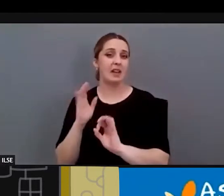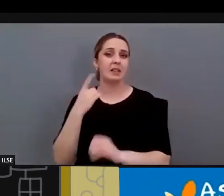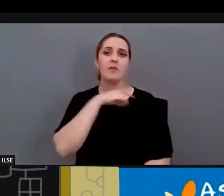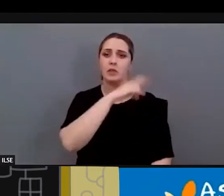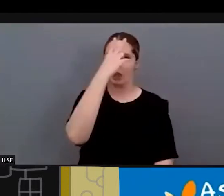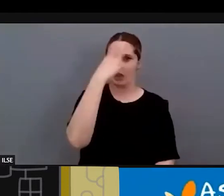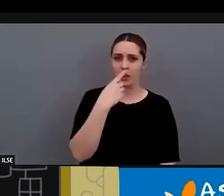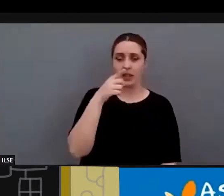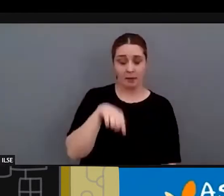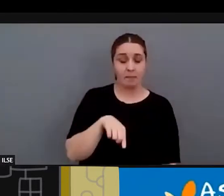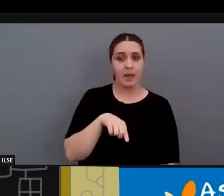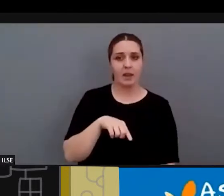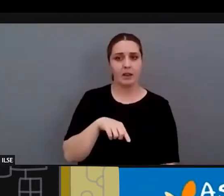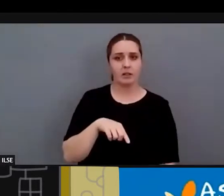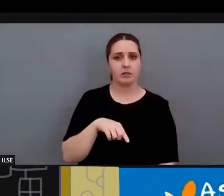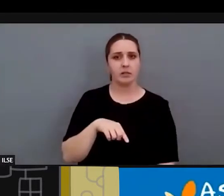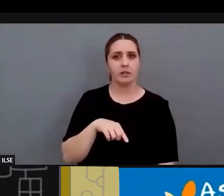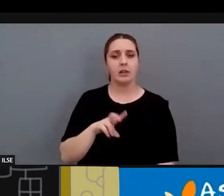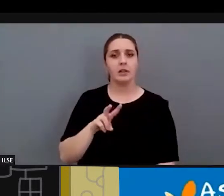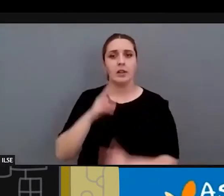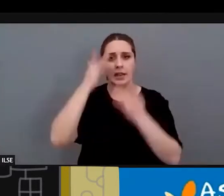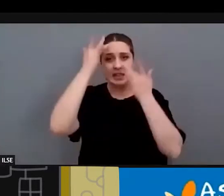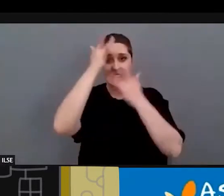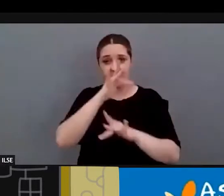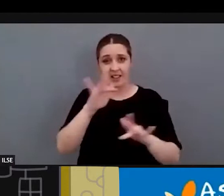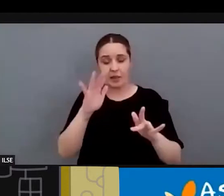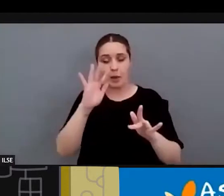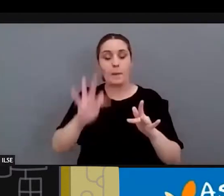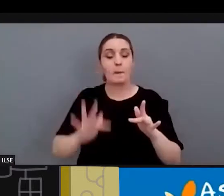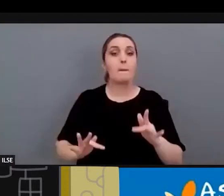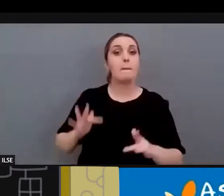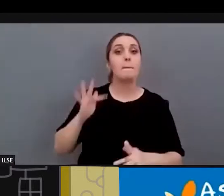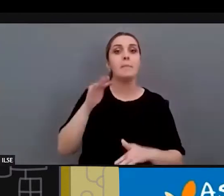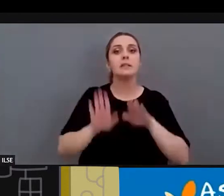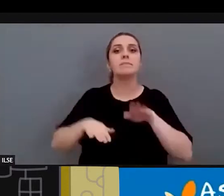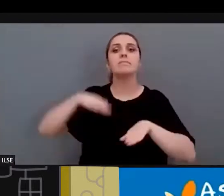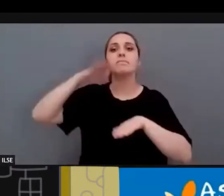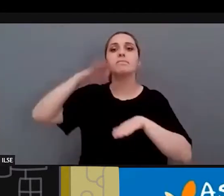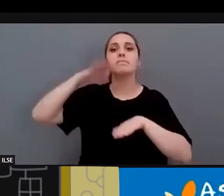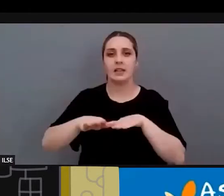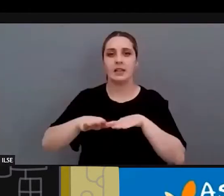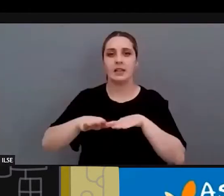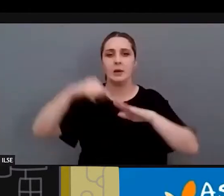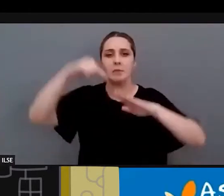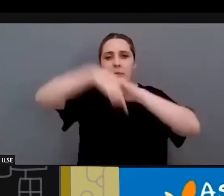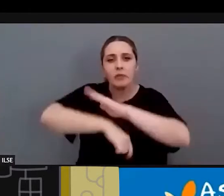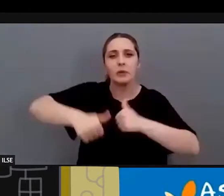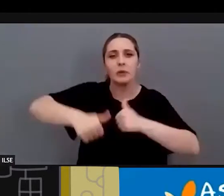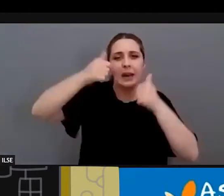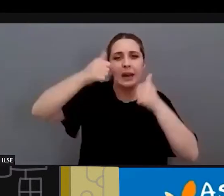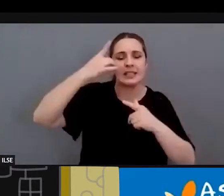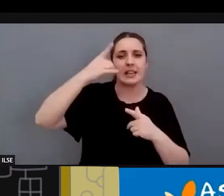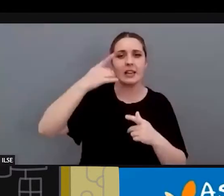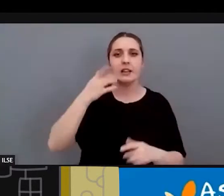ONCE, se trata de dar el paso, de concretar, no solo de reiterar que